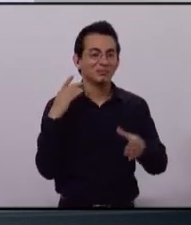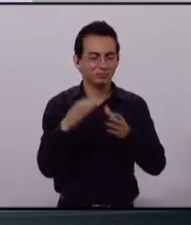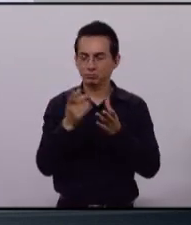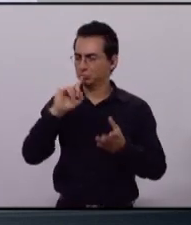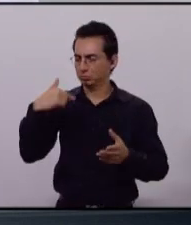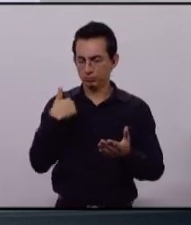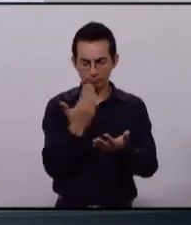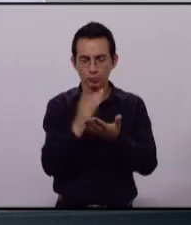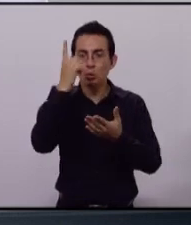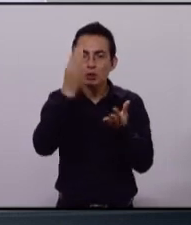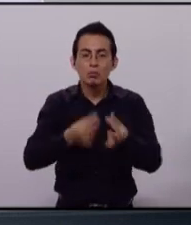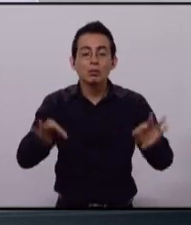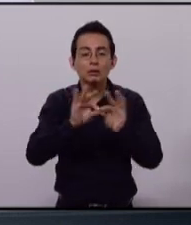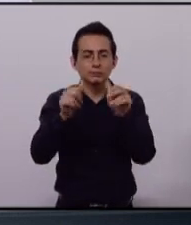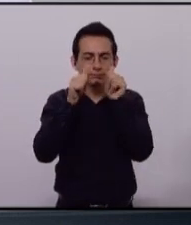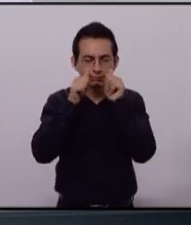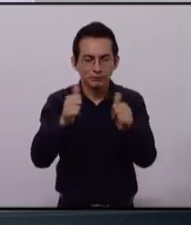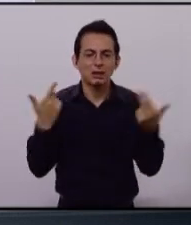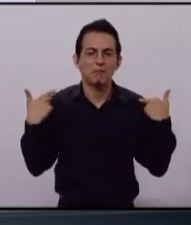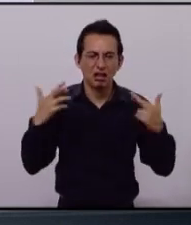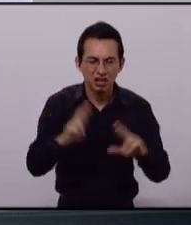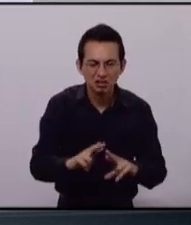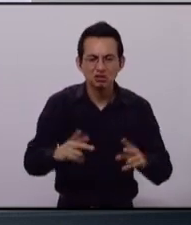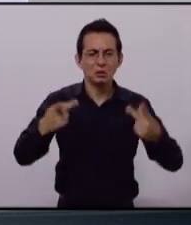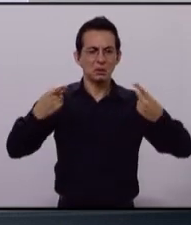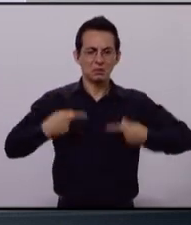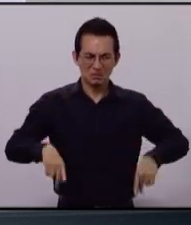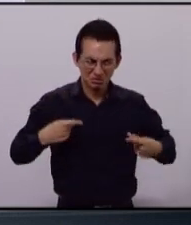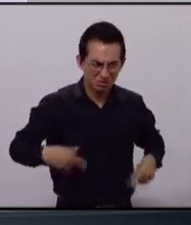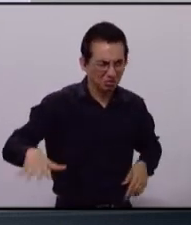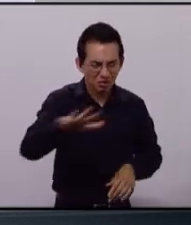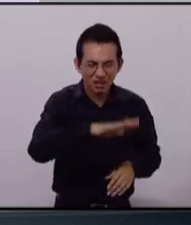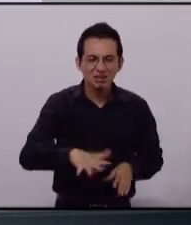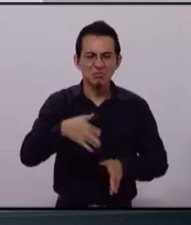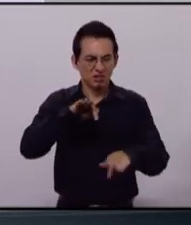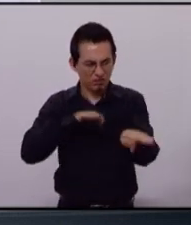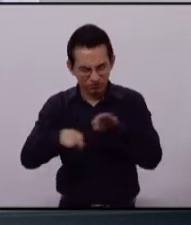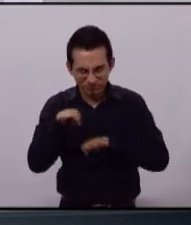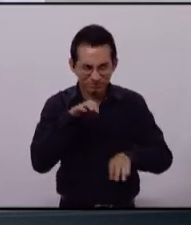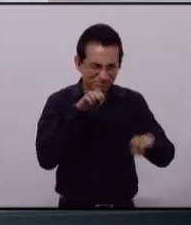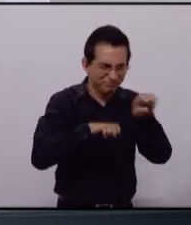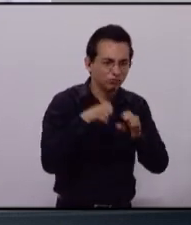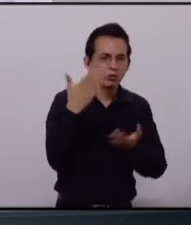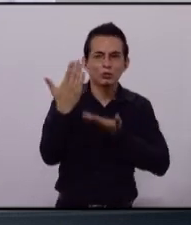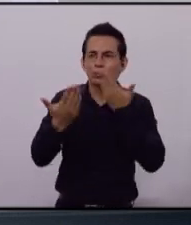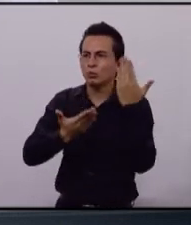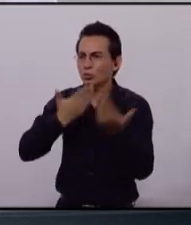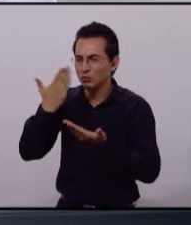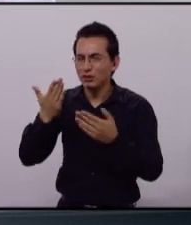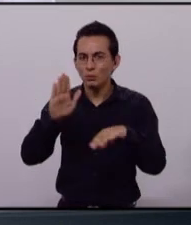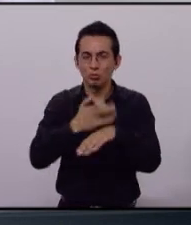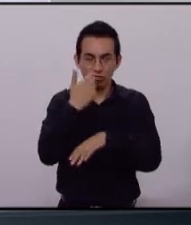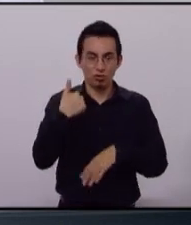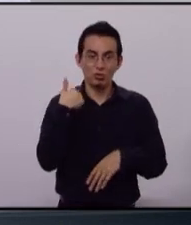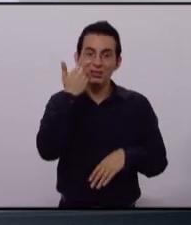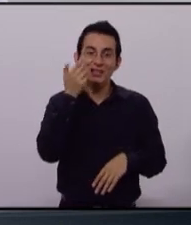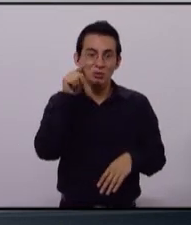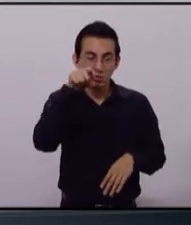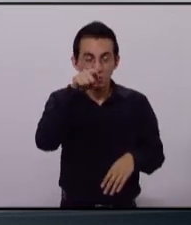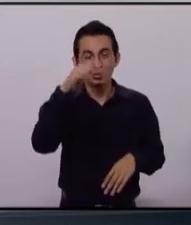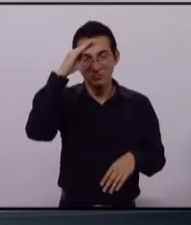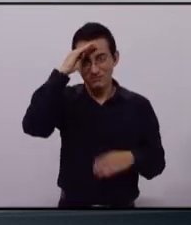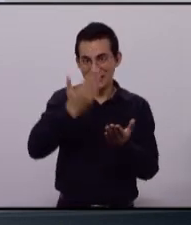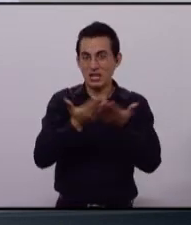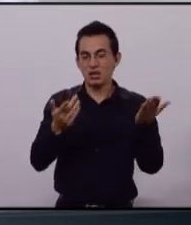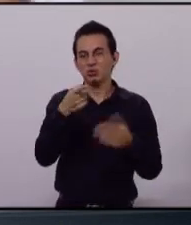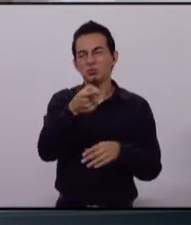es con la gente, es con los maestros, es con los trabajadores, con los estudiantes. Zapopano, Zapopana, ¿qué opciones tenemos